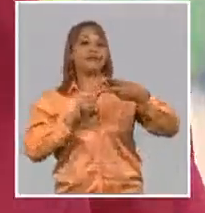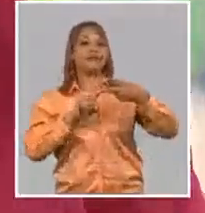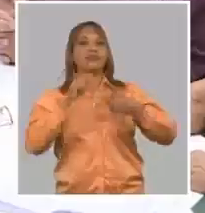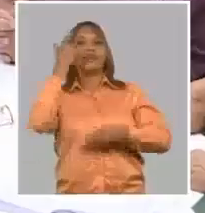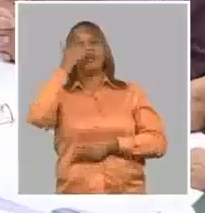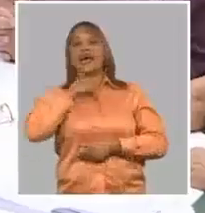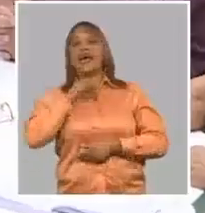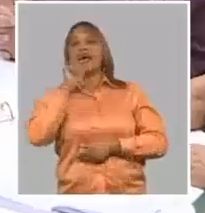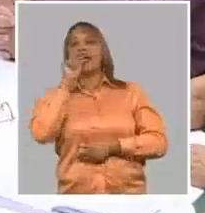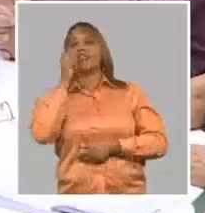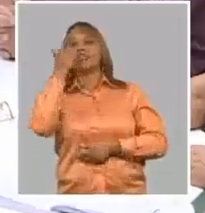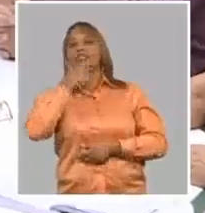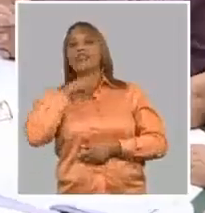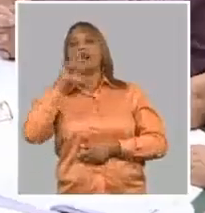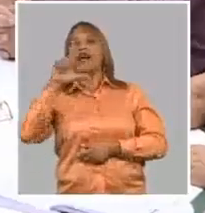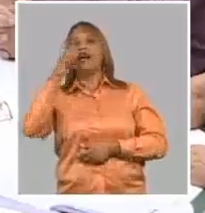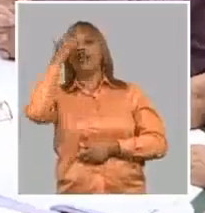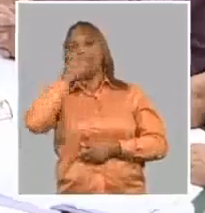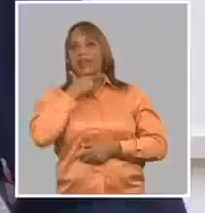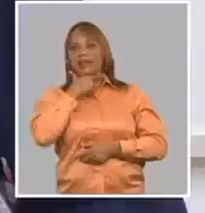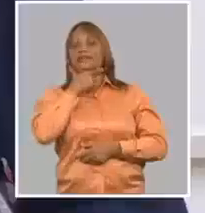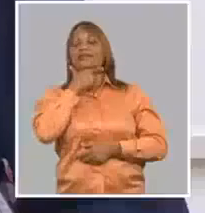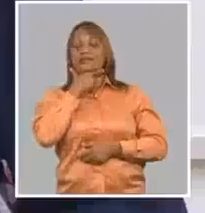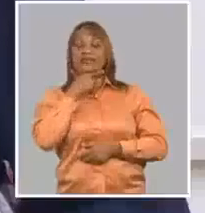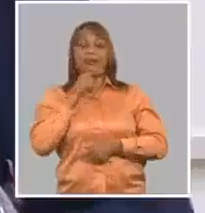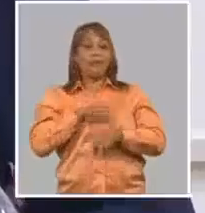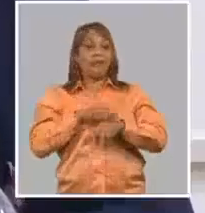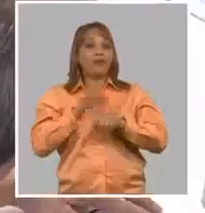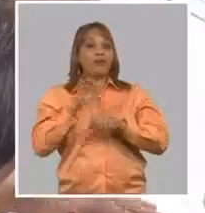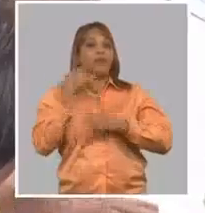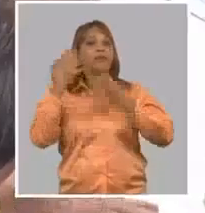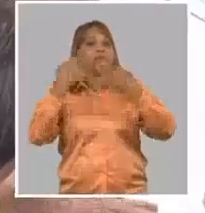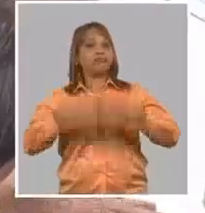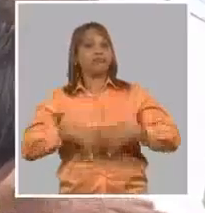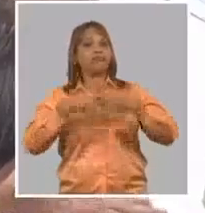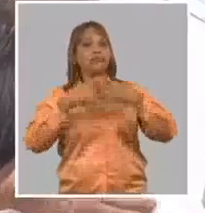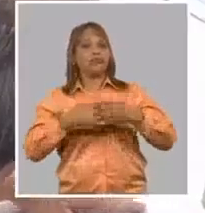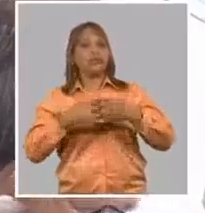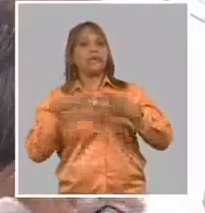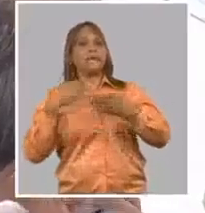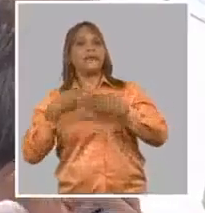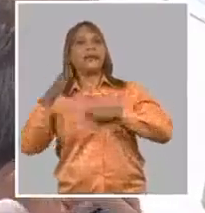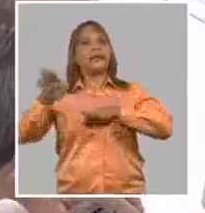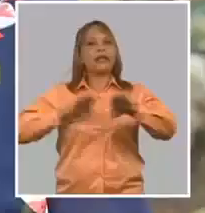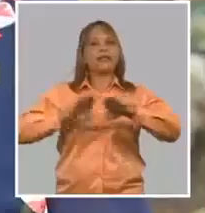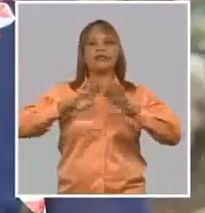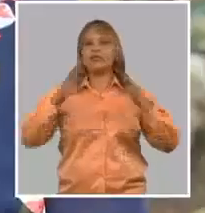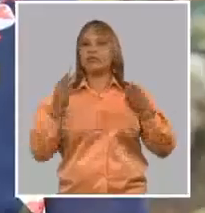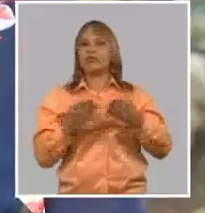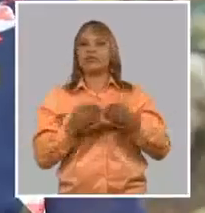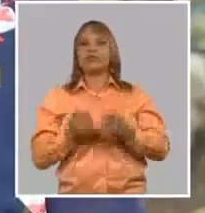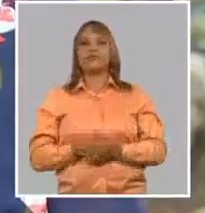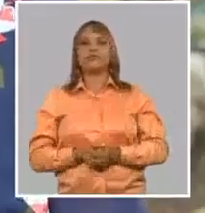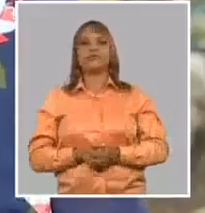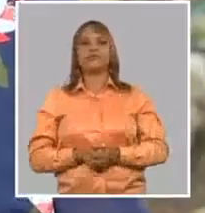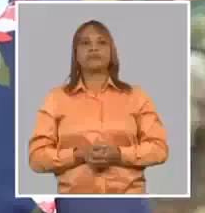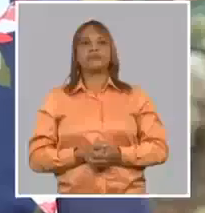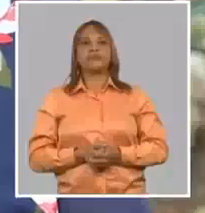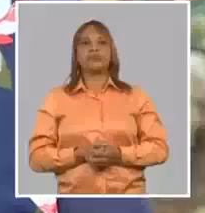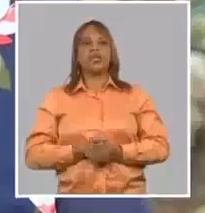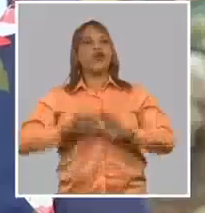Abdala. En estos momentos se elabora en la fase de diseño y preparación de ensayos clínicos. Los ensayos se